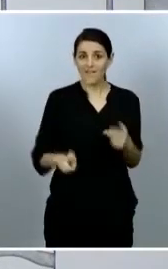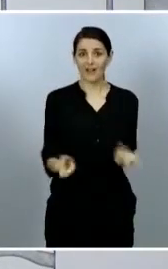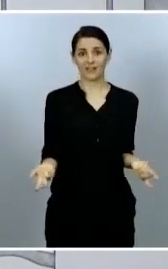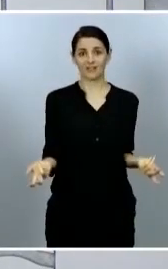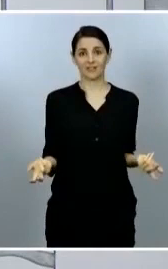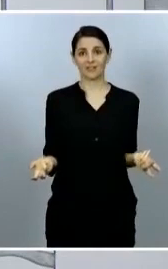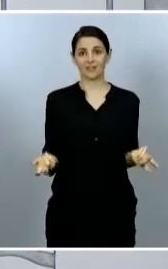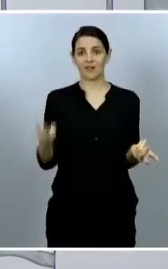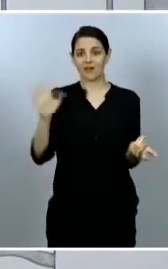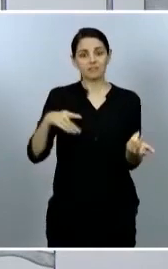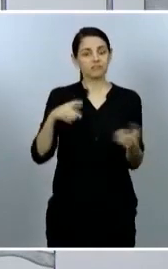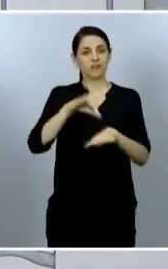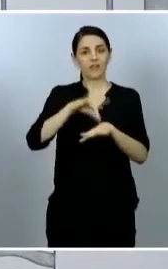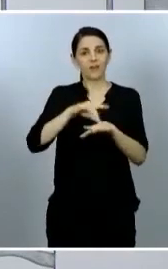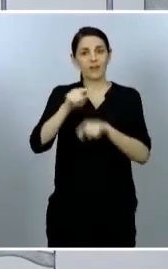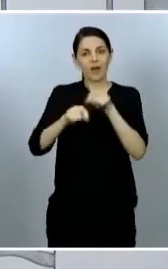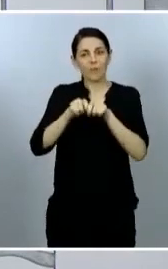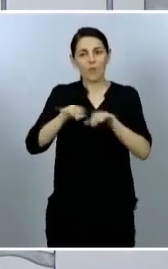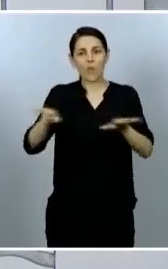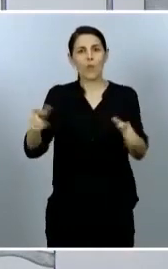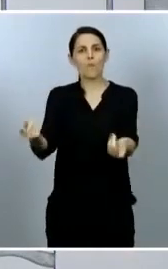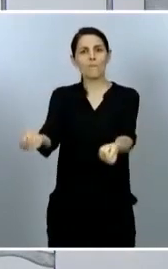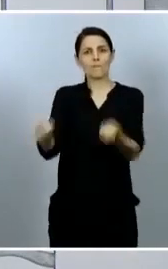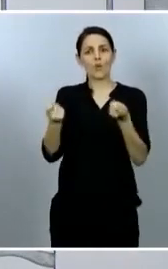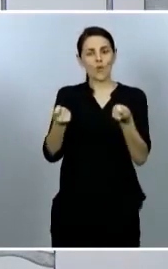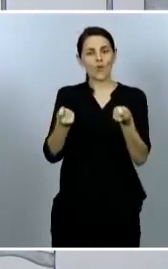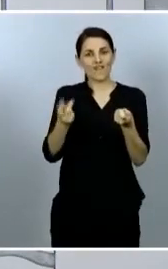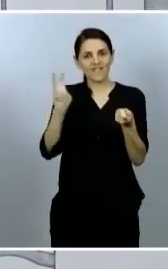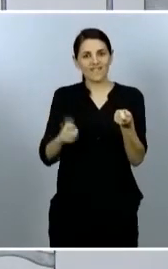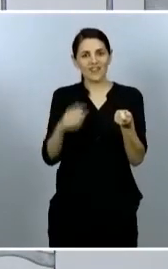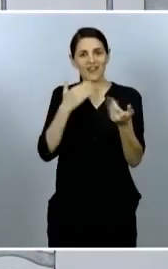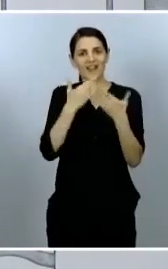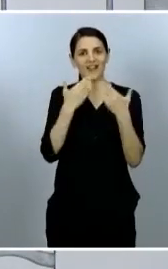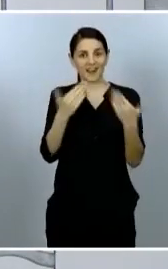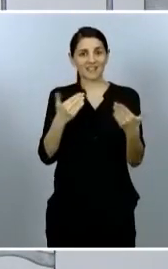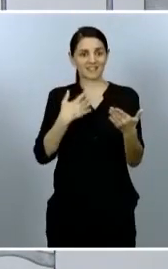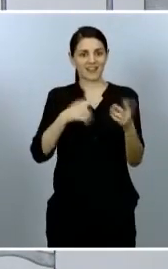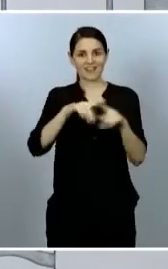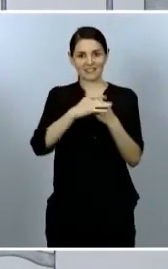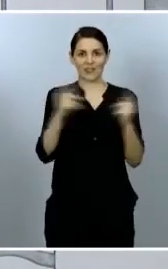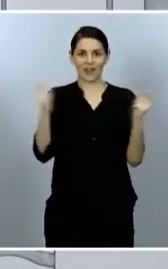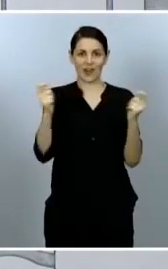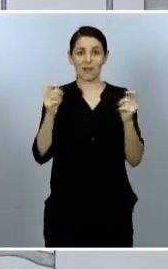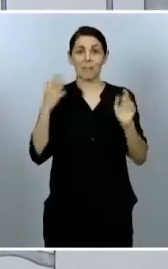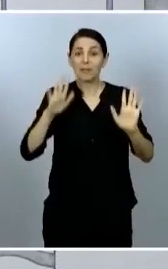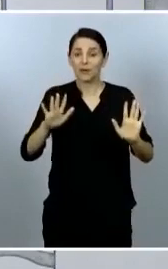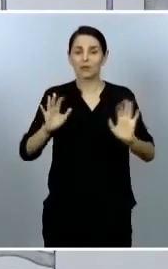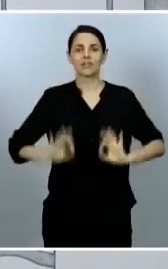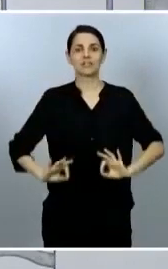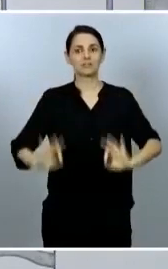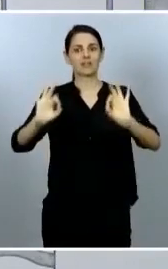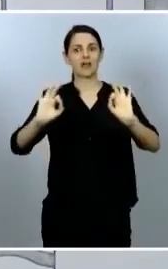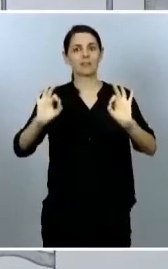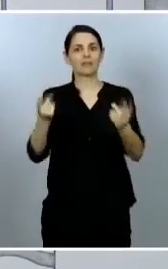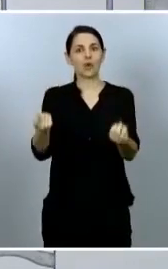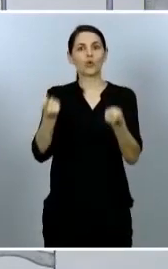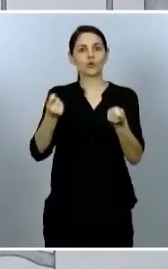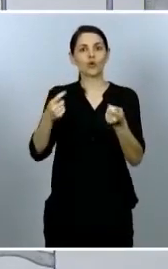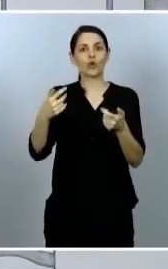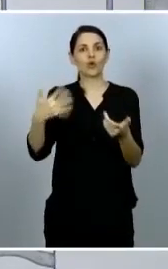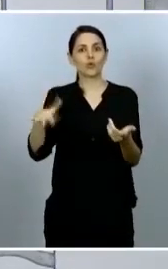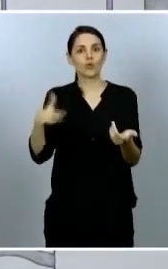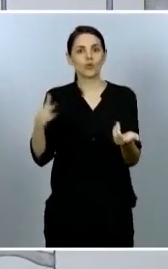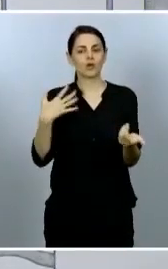la enfermedad en todo el territorio, pero especialmente en aquellas comunidades que tenían una mejor situación epidemiológica de